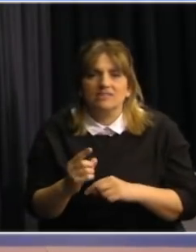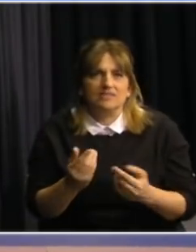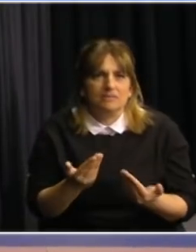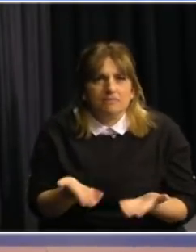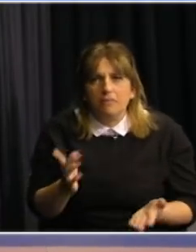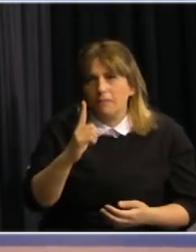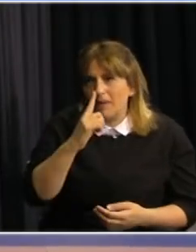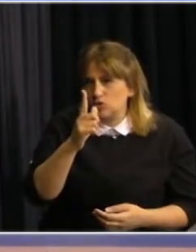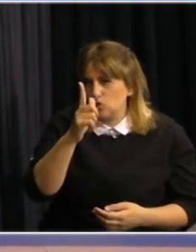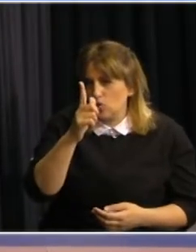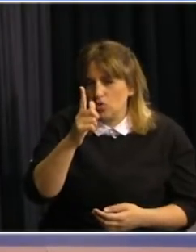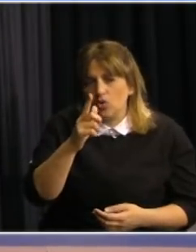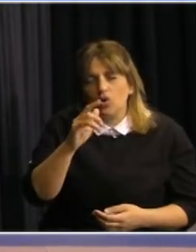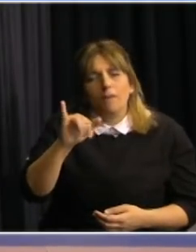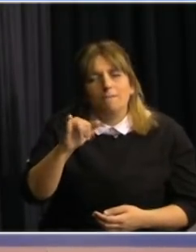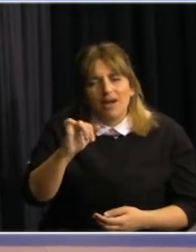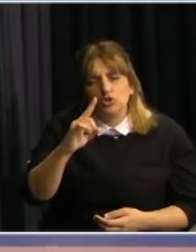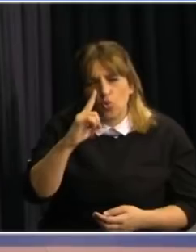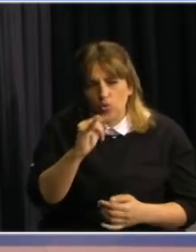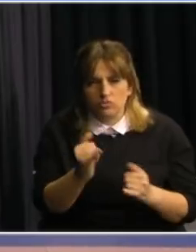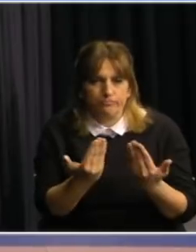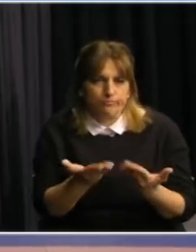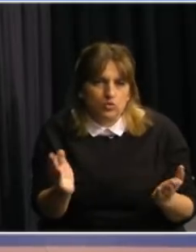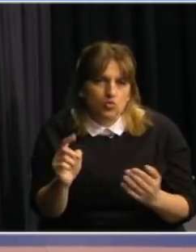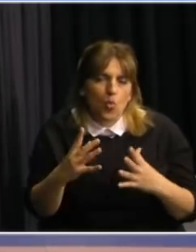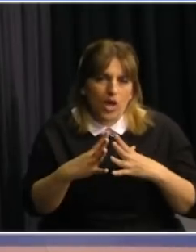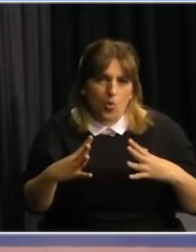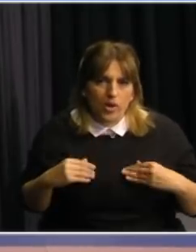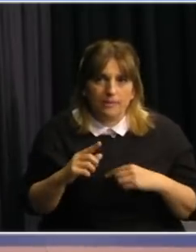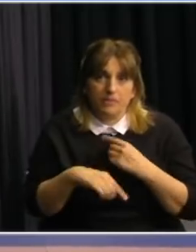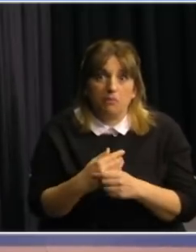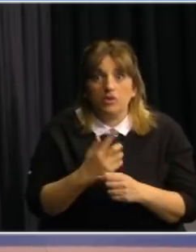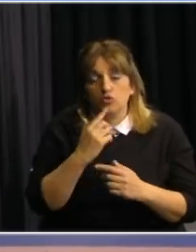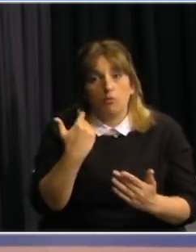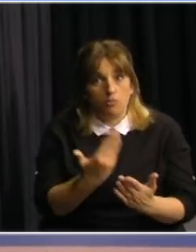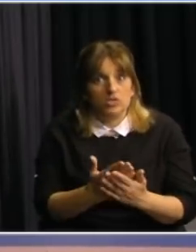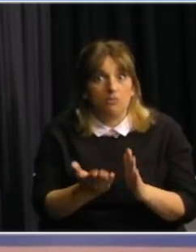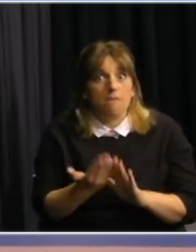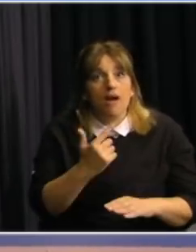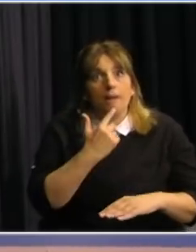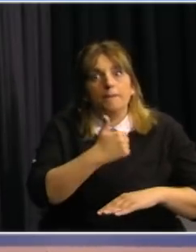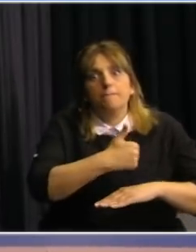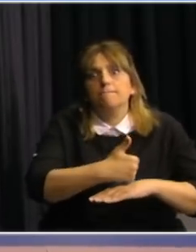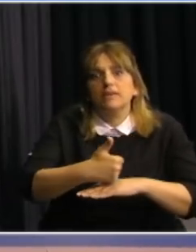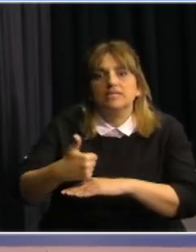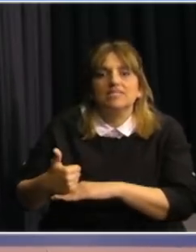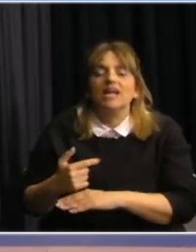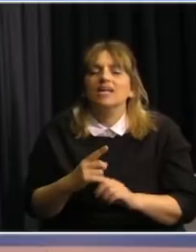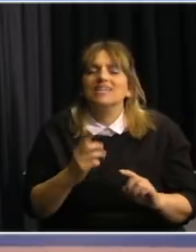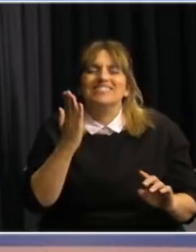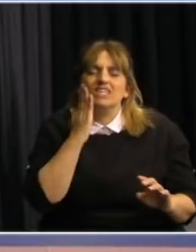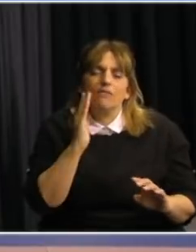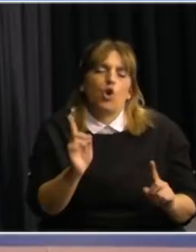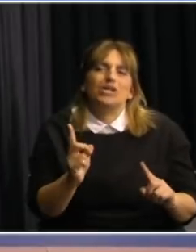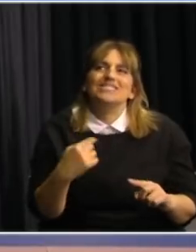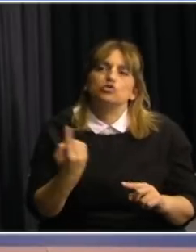junio en agosto nosotros presentamos la posibilidad de aumentar la presencialidad sabemos porque nos lo han indicado que no en todos los